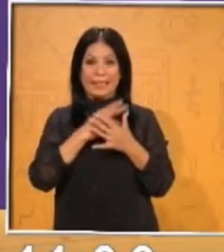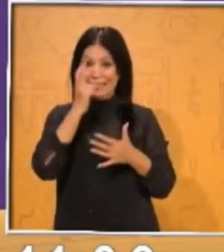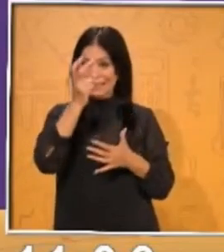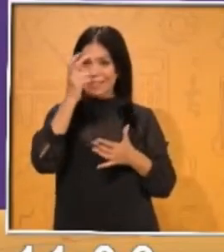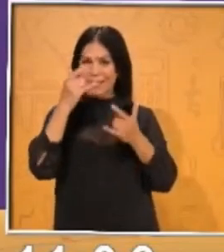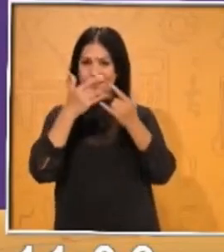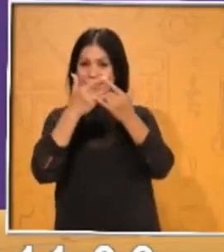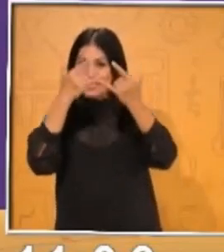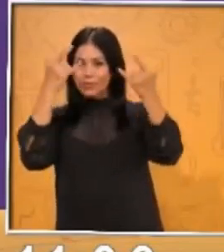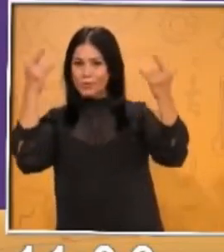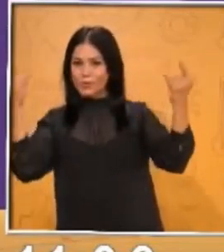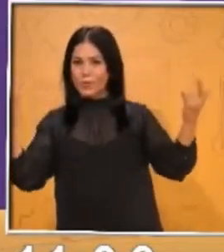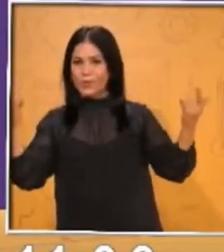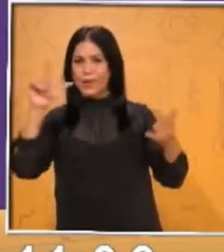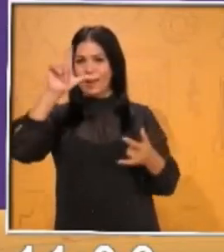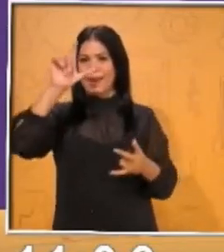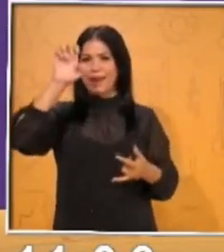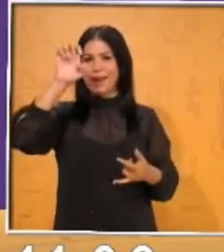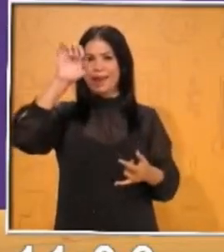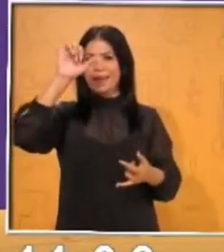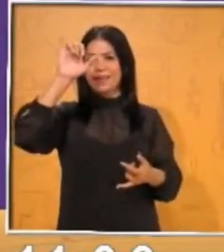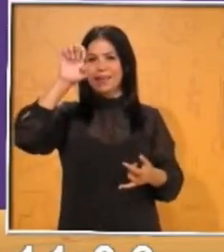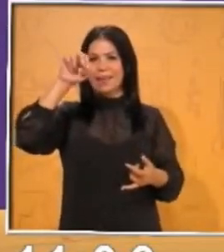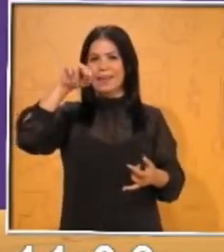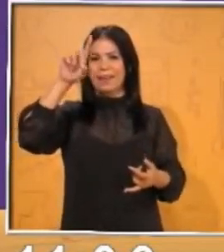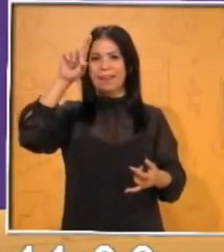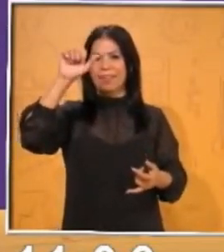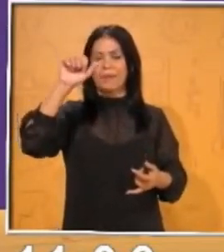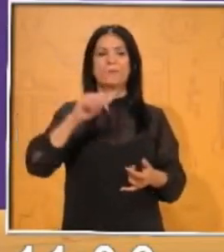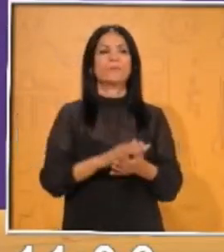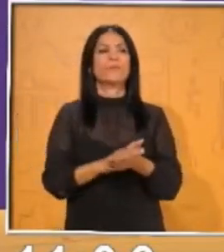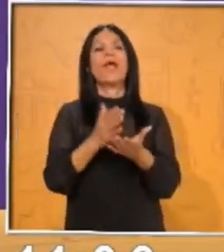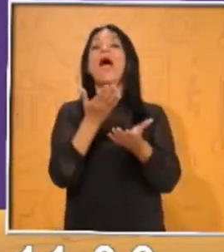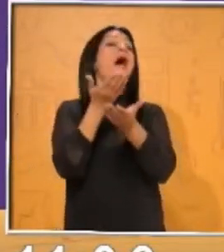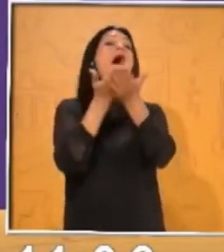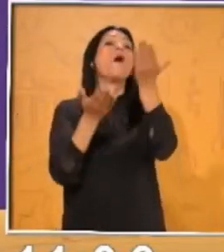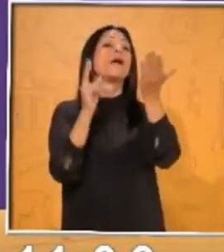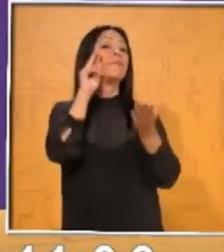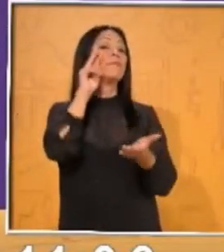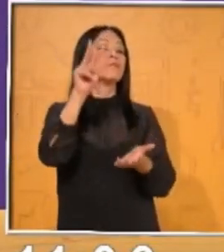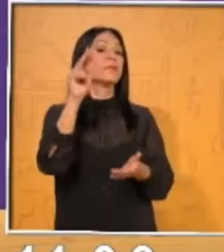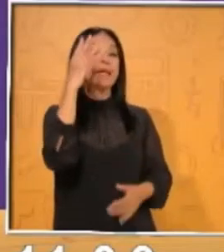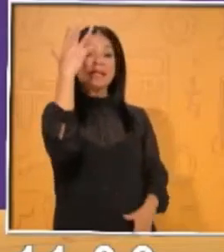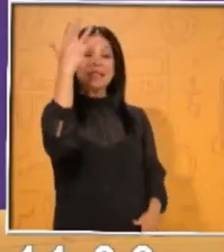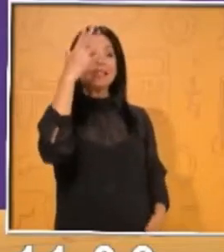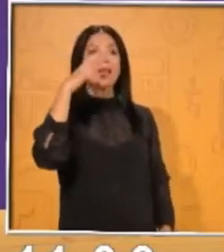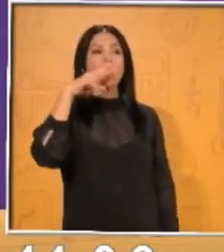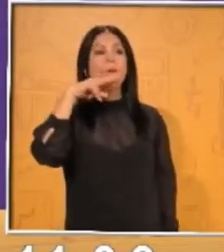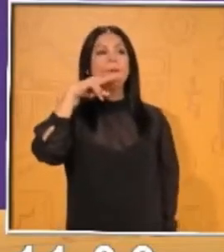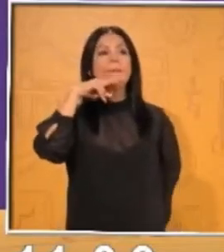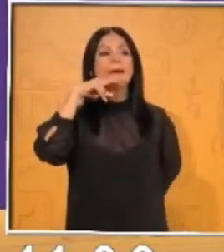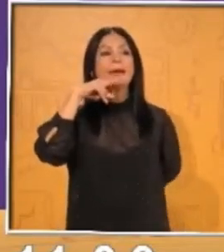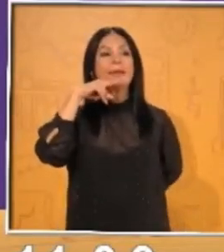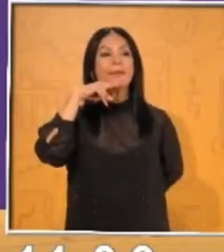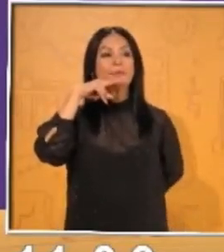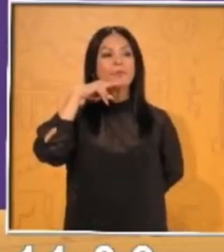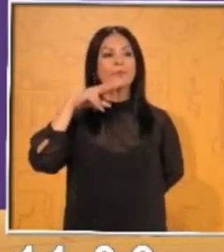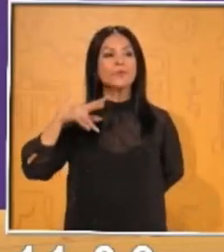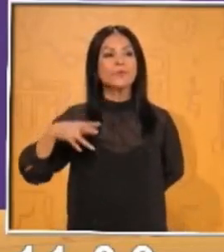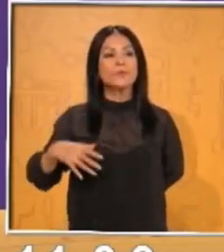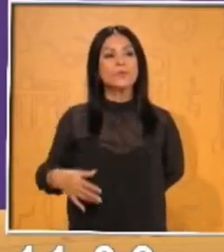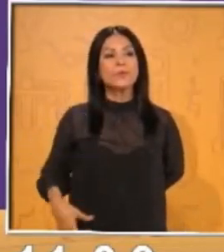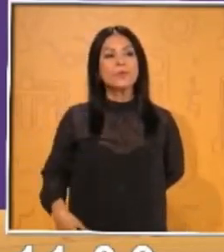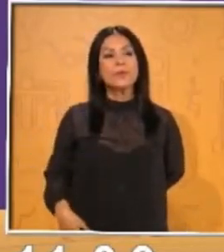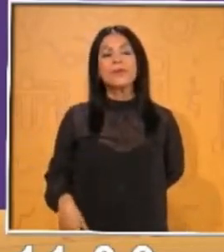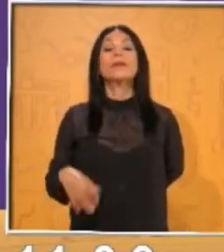seleccionaras cinco verbos, ¿verdad? Aquí ponme mucha atención porque es necesario que